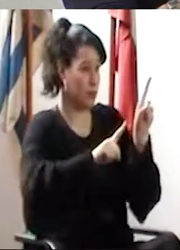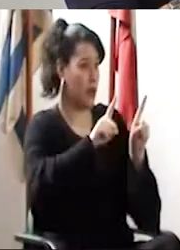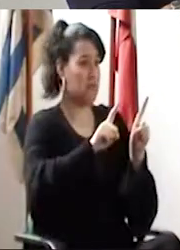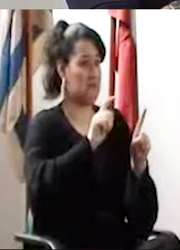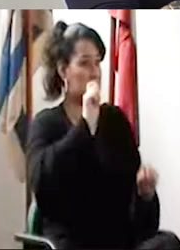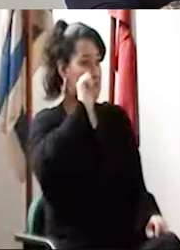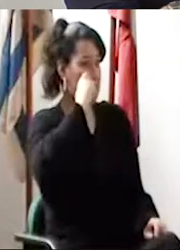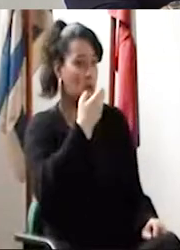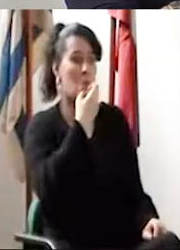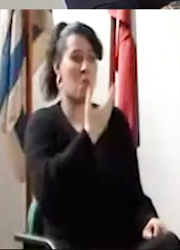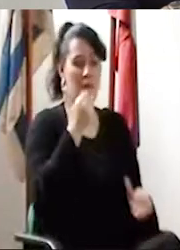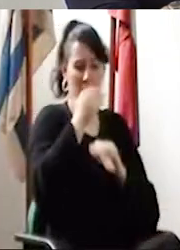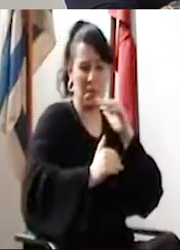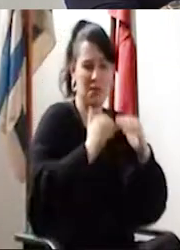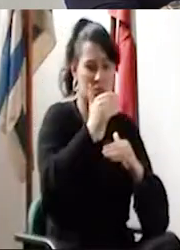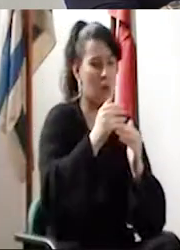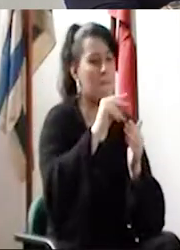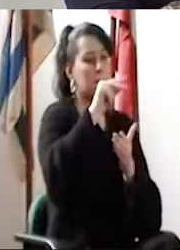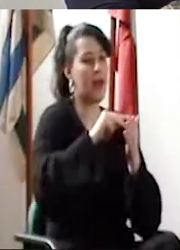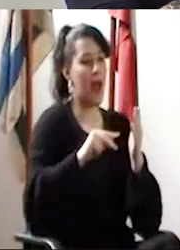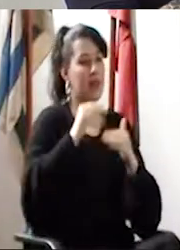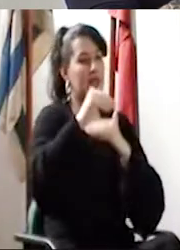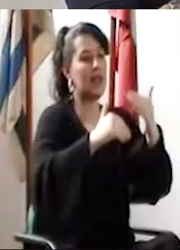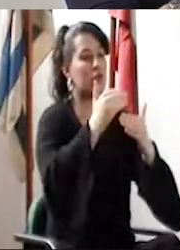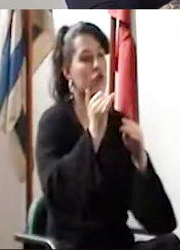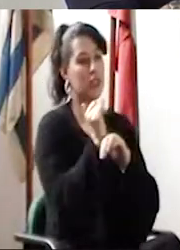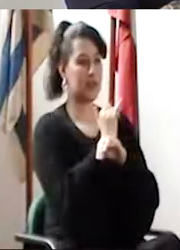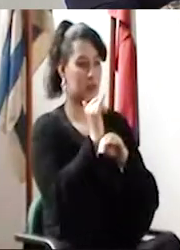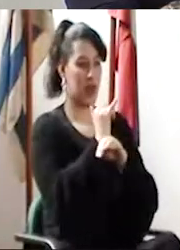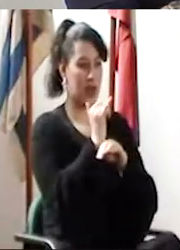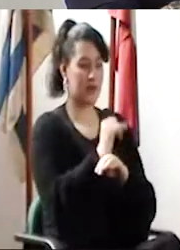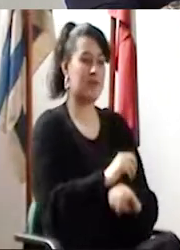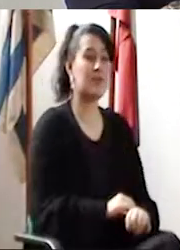universitarios han elogiado este proceso de Plan de Desarrollo Institucional.